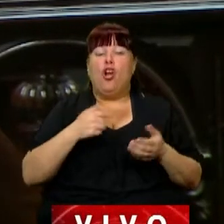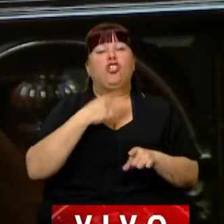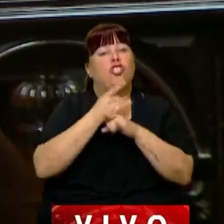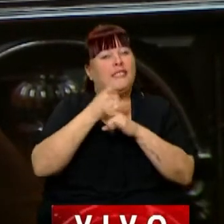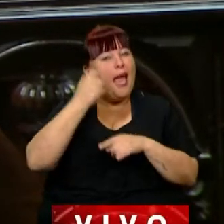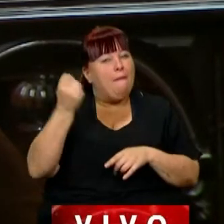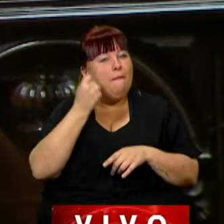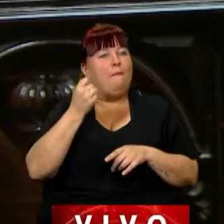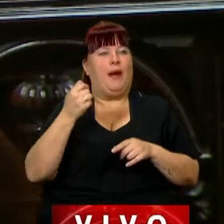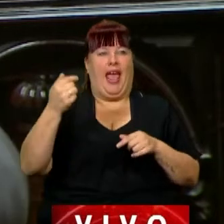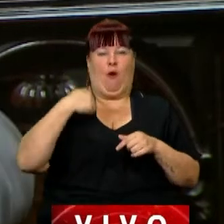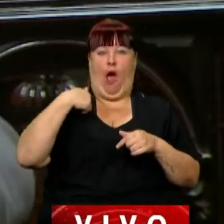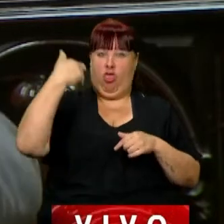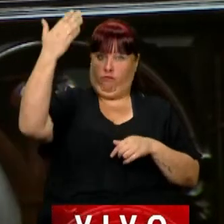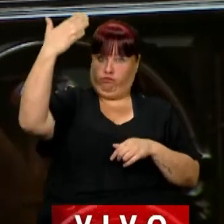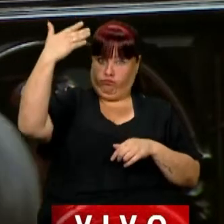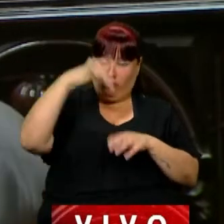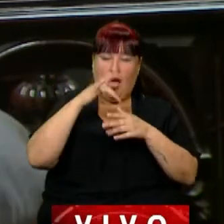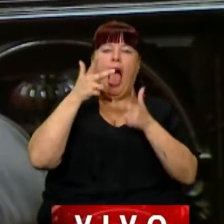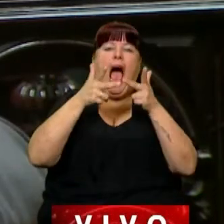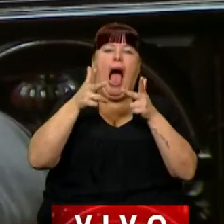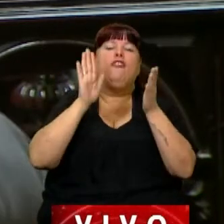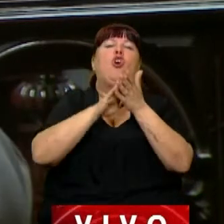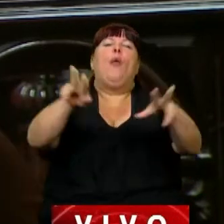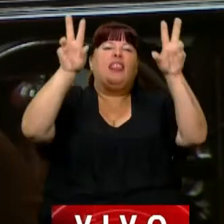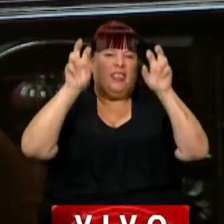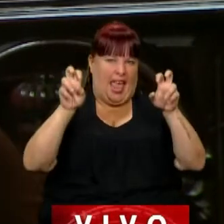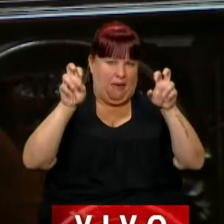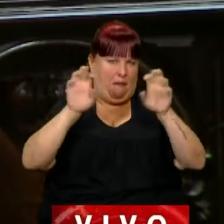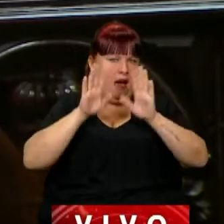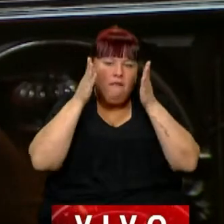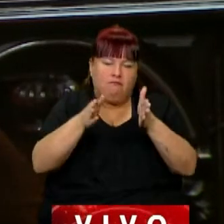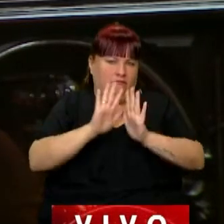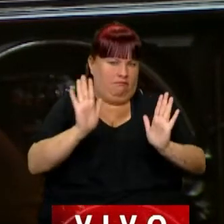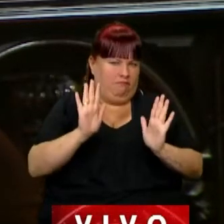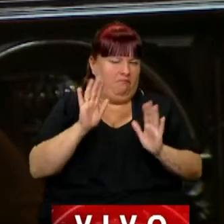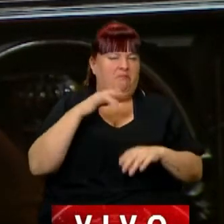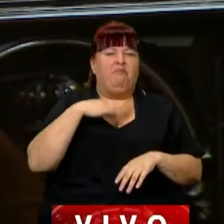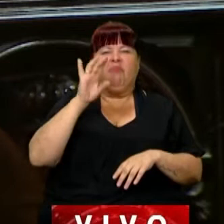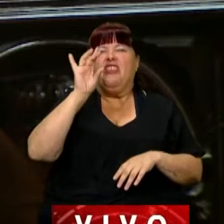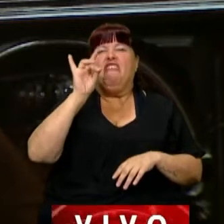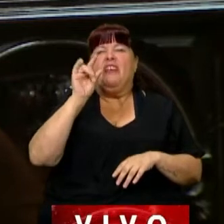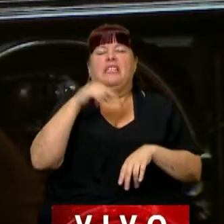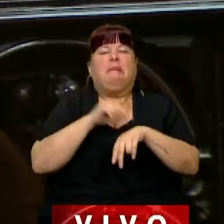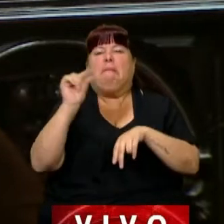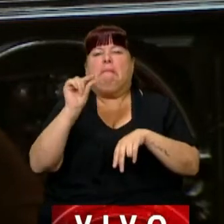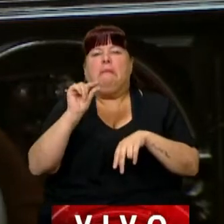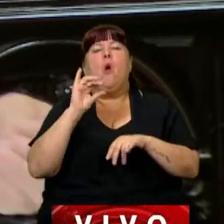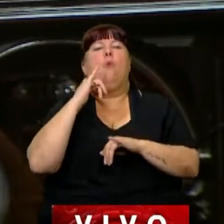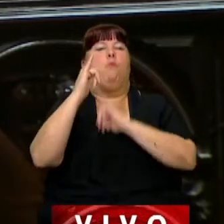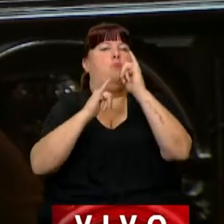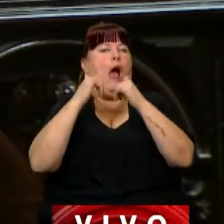siempre en mis exposiciones de referirme al tema y en muy pocos segundos poder